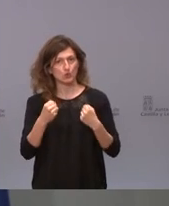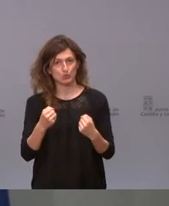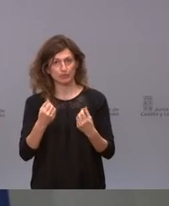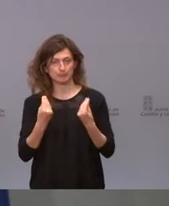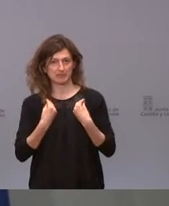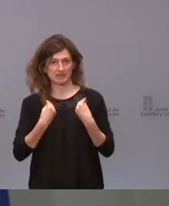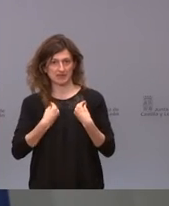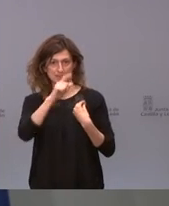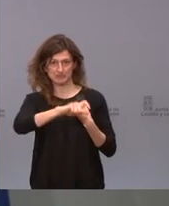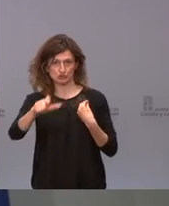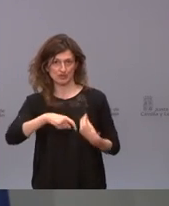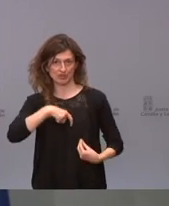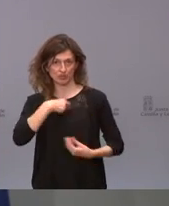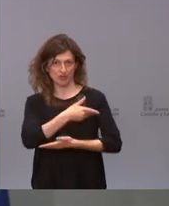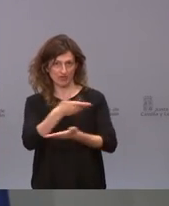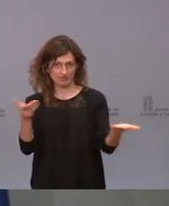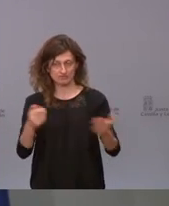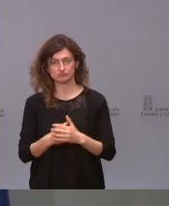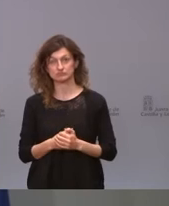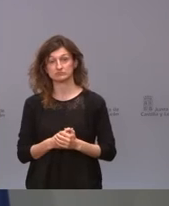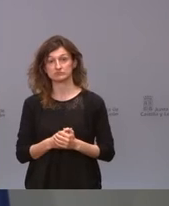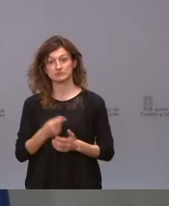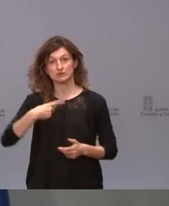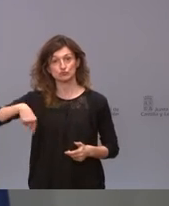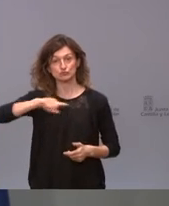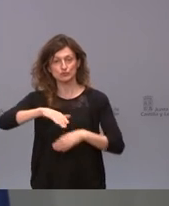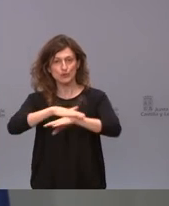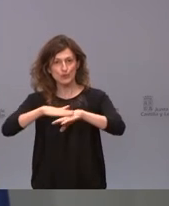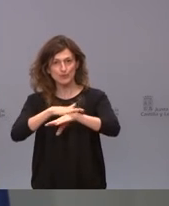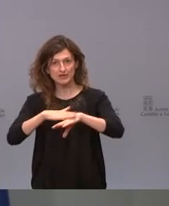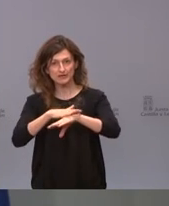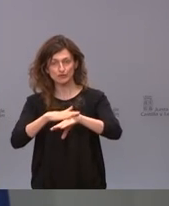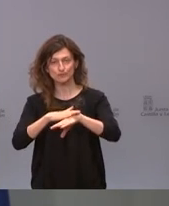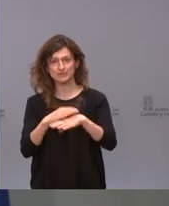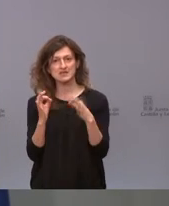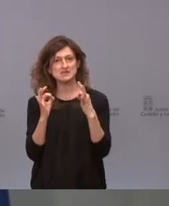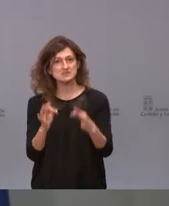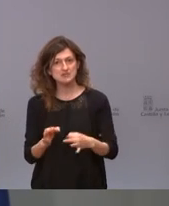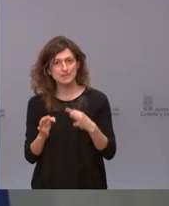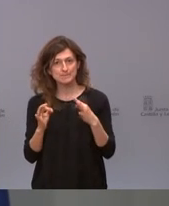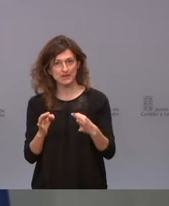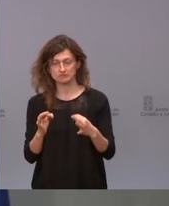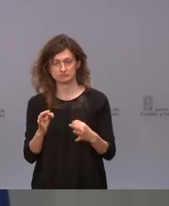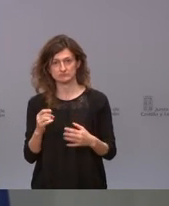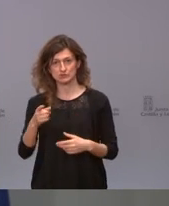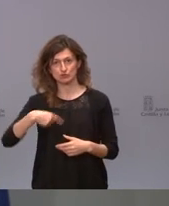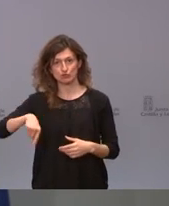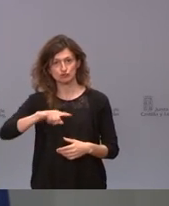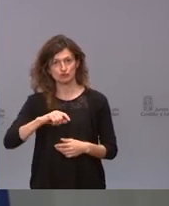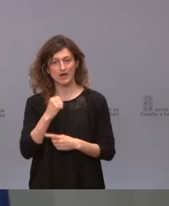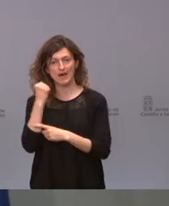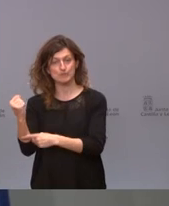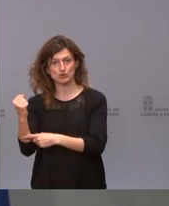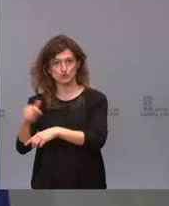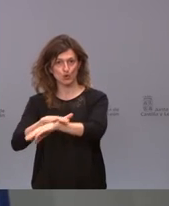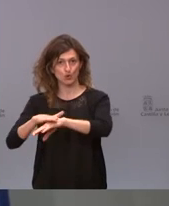vida de nuestros conciudadanos y nosotros ese gobierno insisto siempre siempre ha apoyado al gobierno